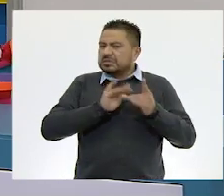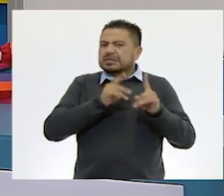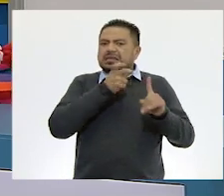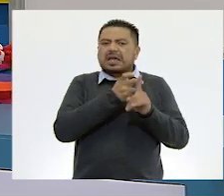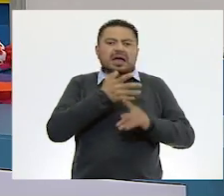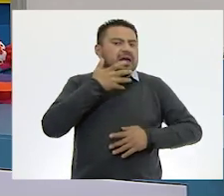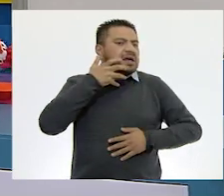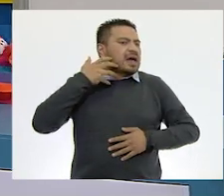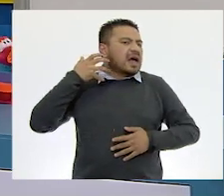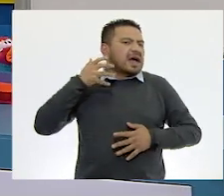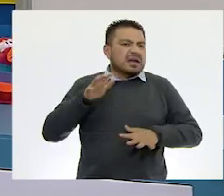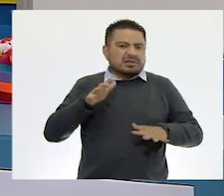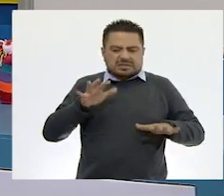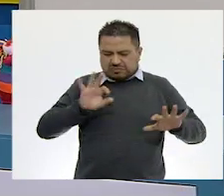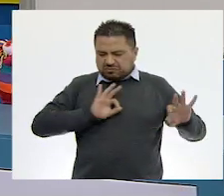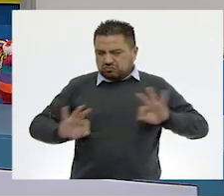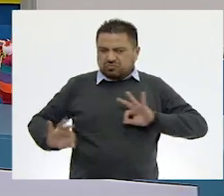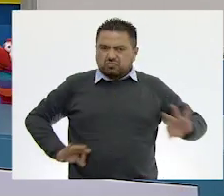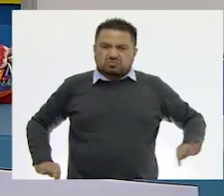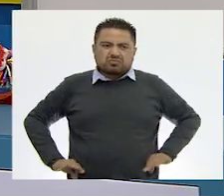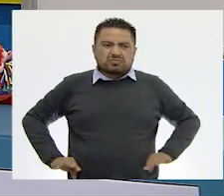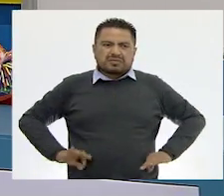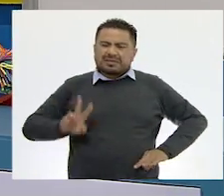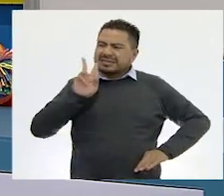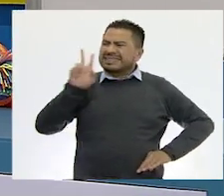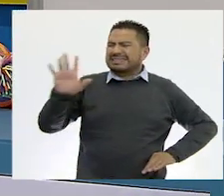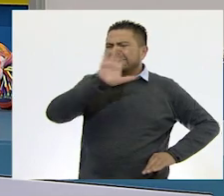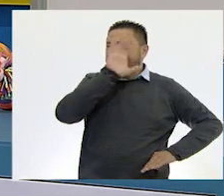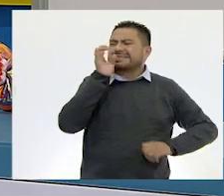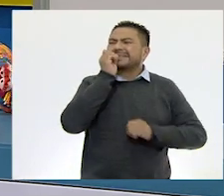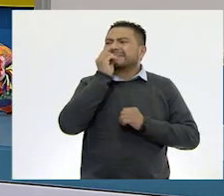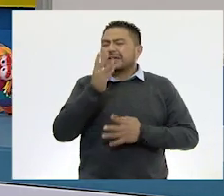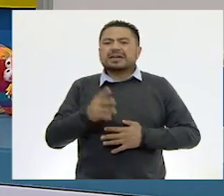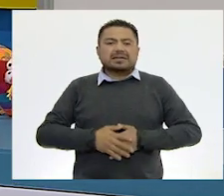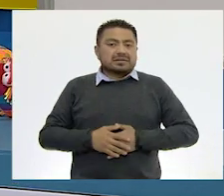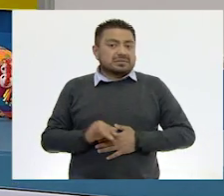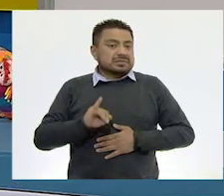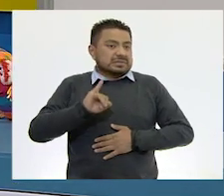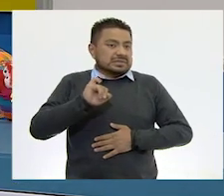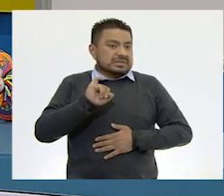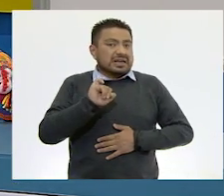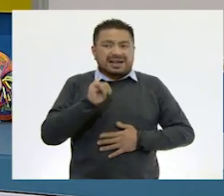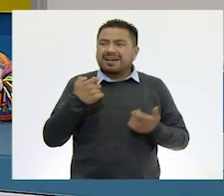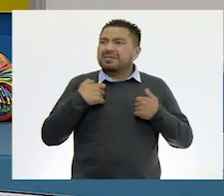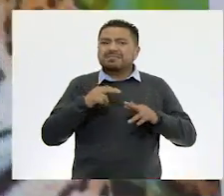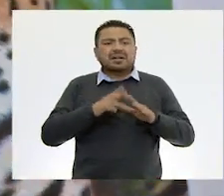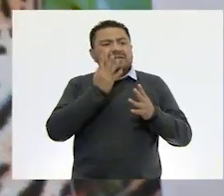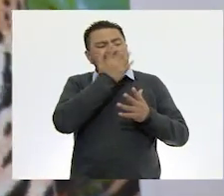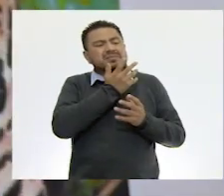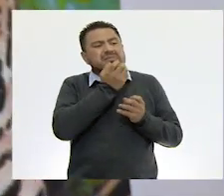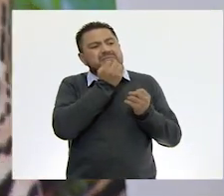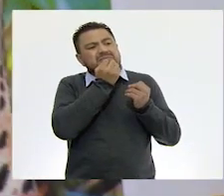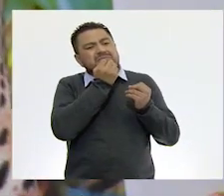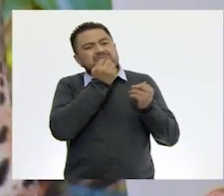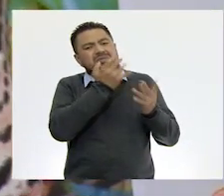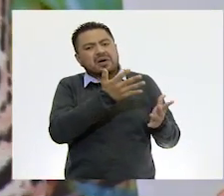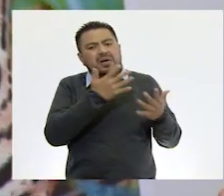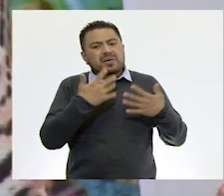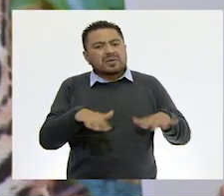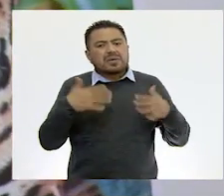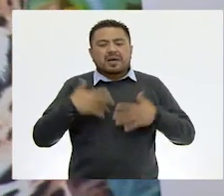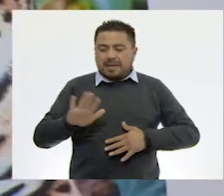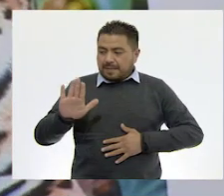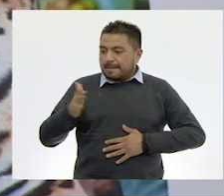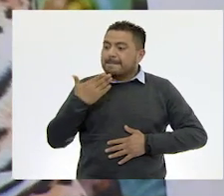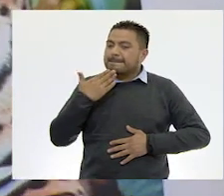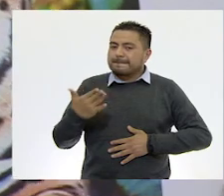un jaguar. Miren, qué bonita fotografía. Sí, maestra, está muy bonito. Bien,